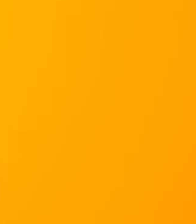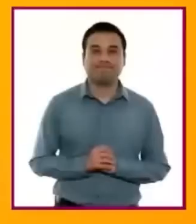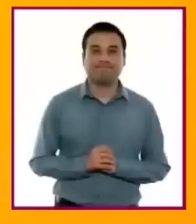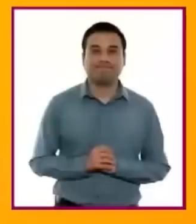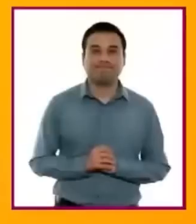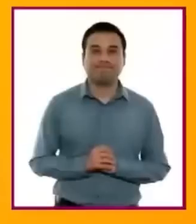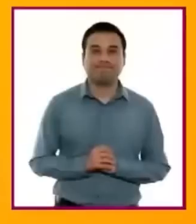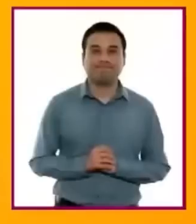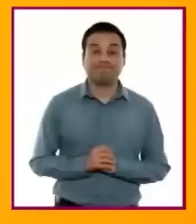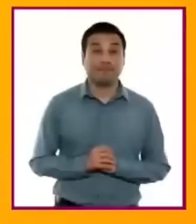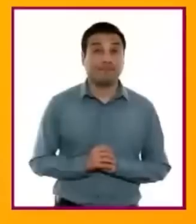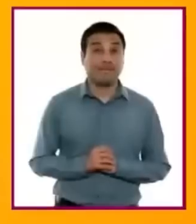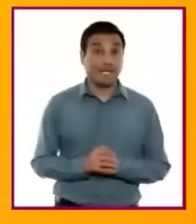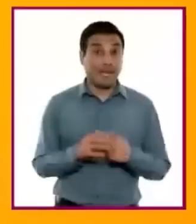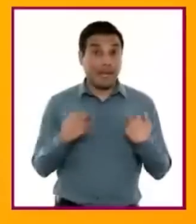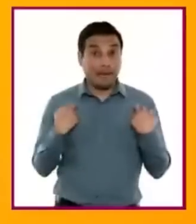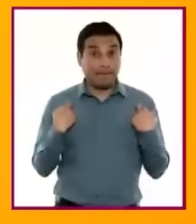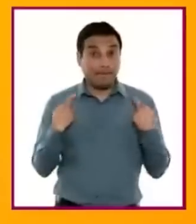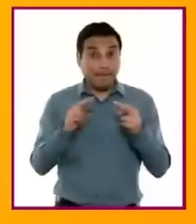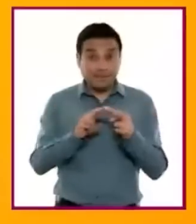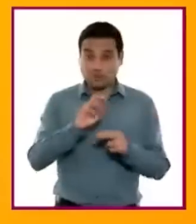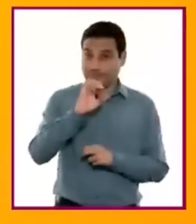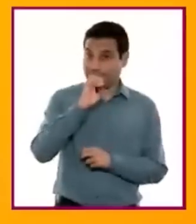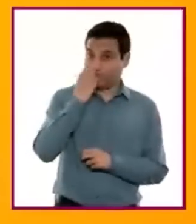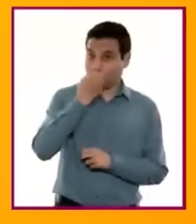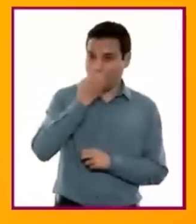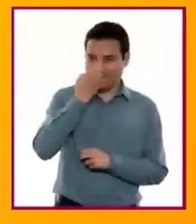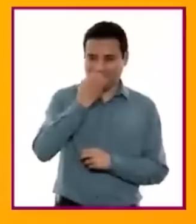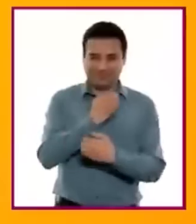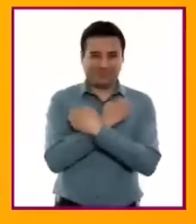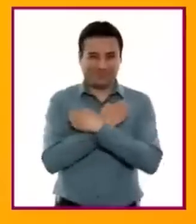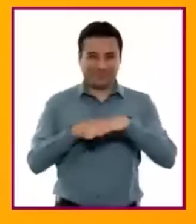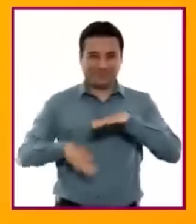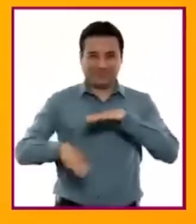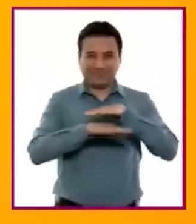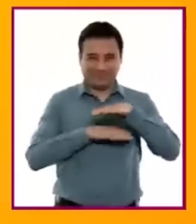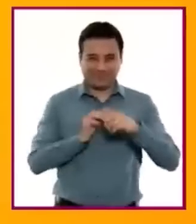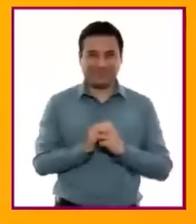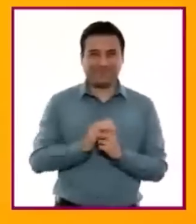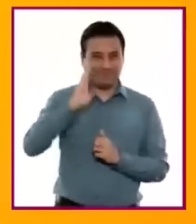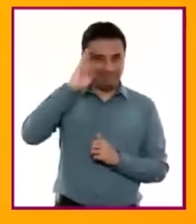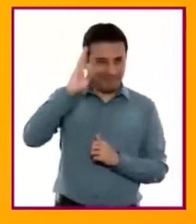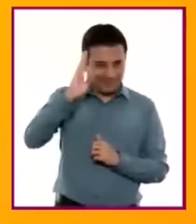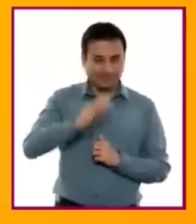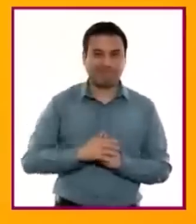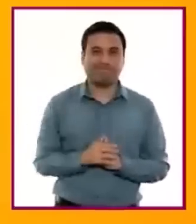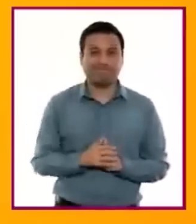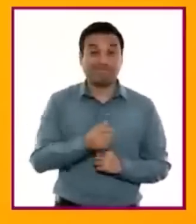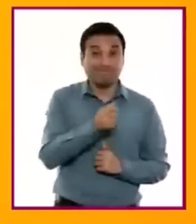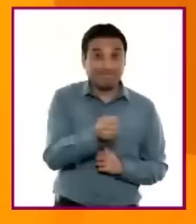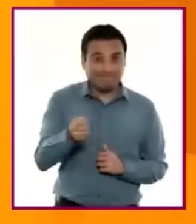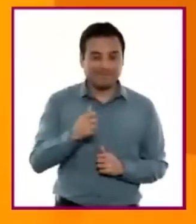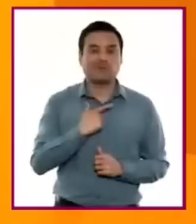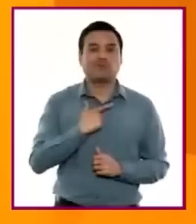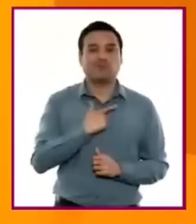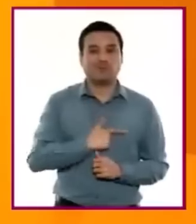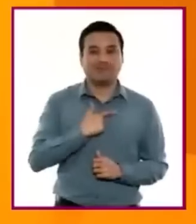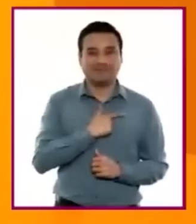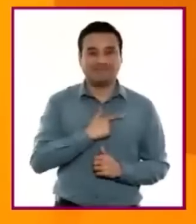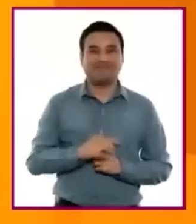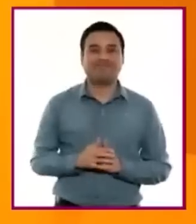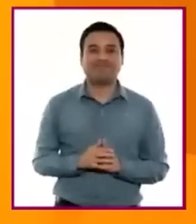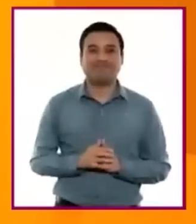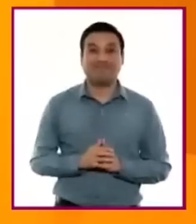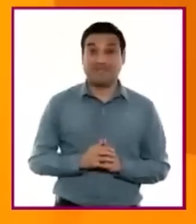Apreciables maestras y maestros de educación básica, me da mucho gusto saludarles y participar con ustedes. Los